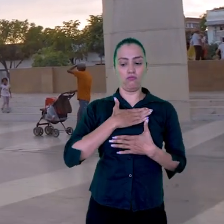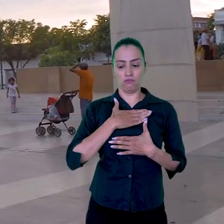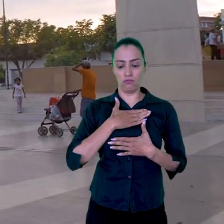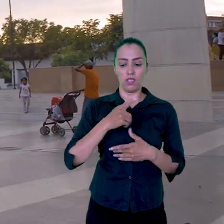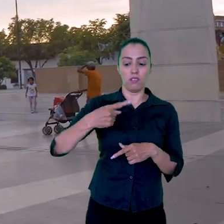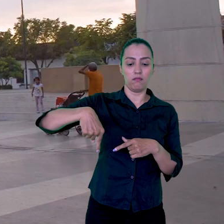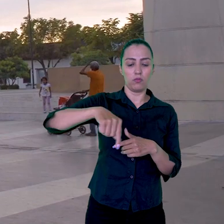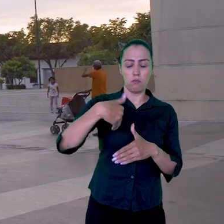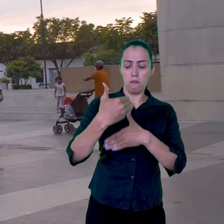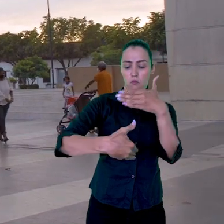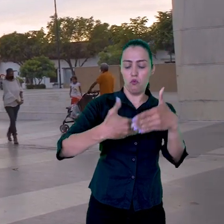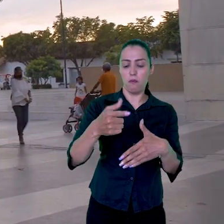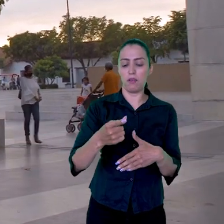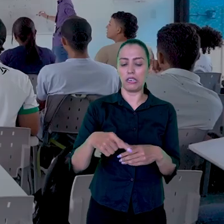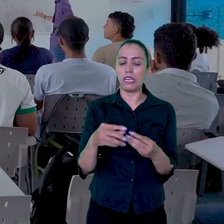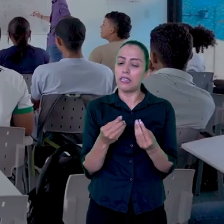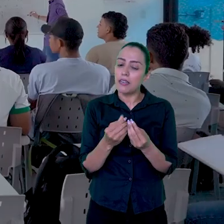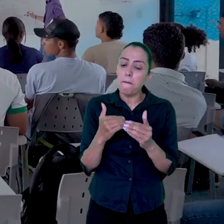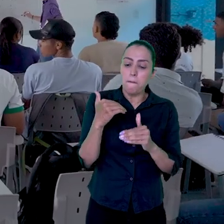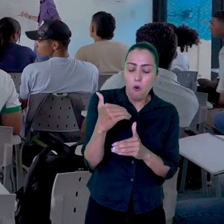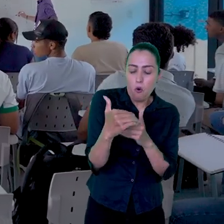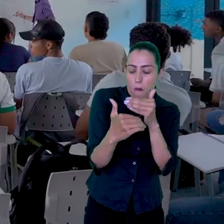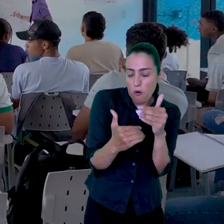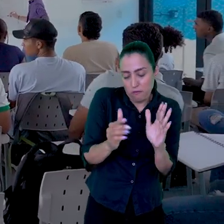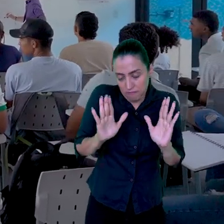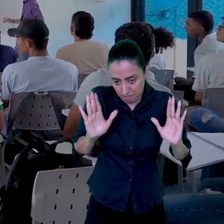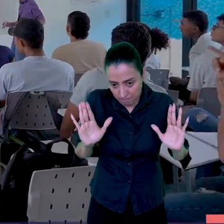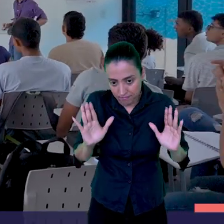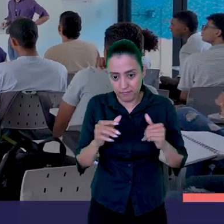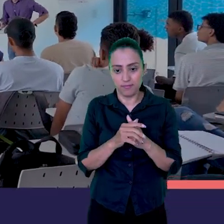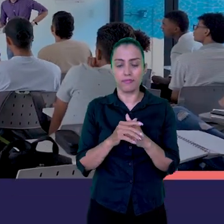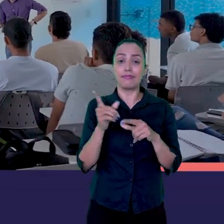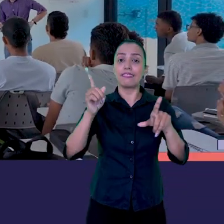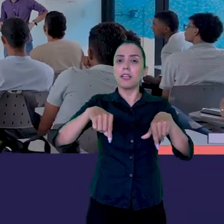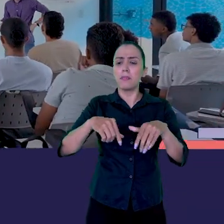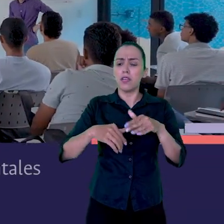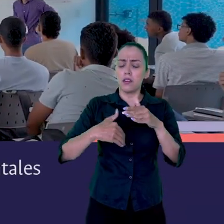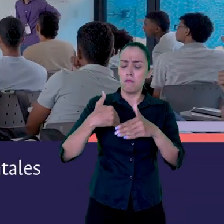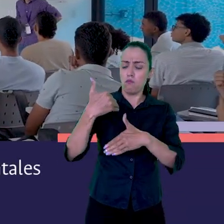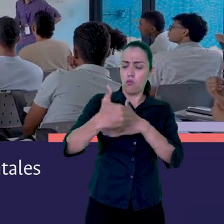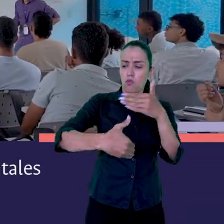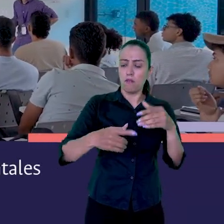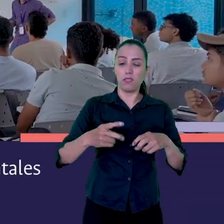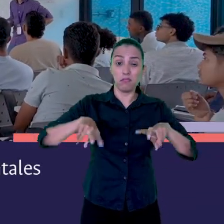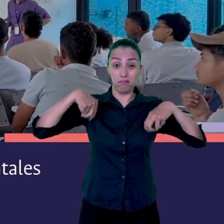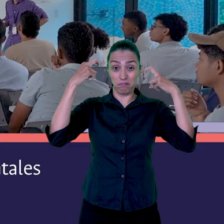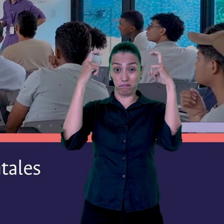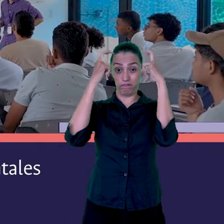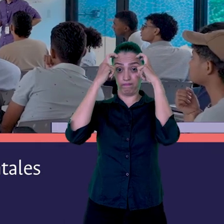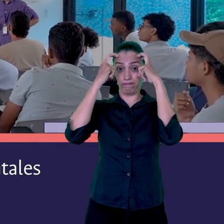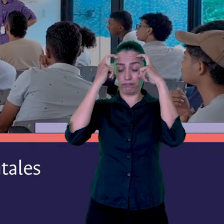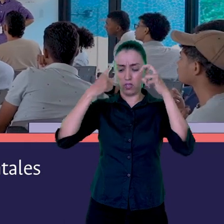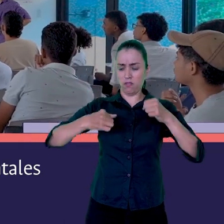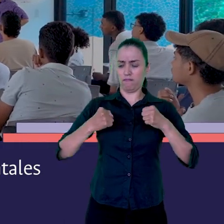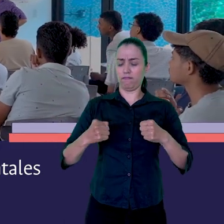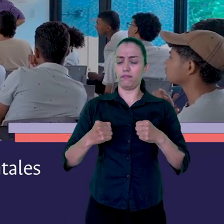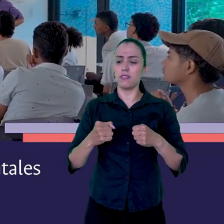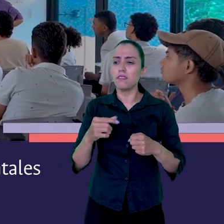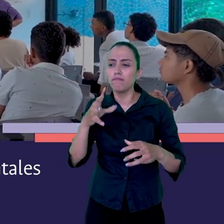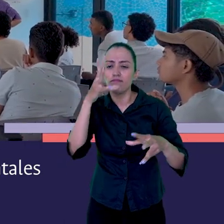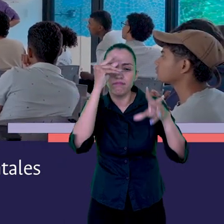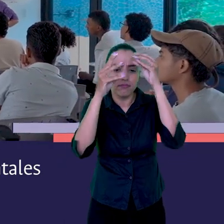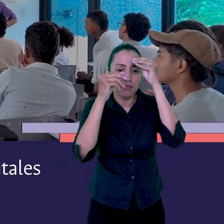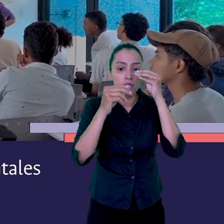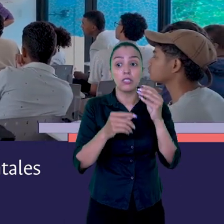construcción de PACs en pequeñas escalas. En lo que respecta a la construcción de conocimiento, nos hemos apoyado fuertemente en el